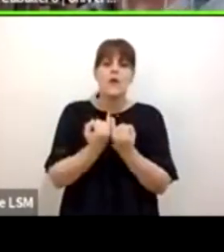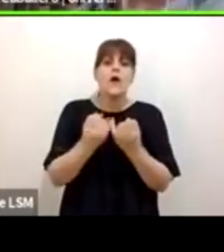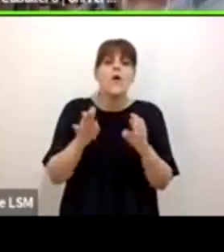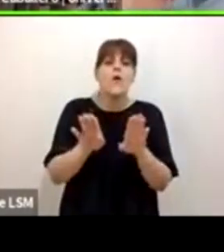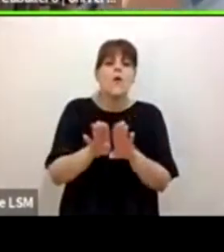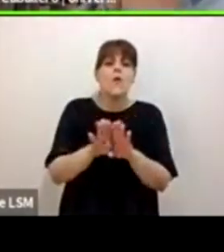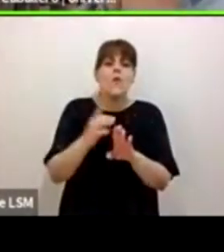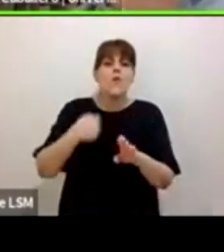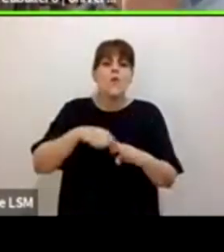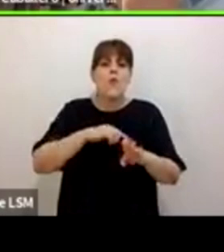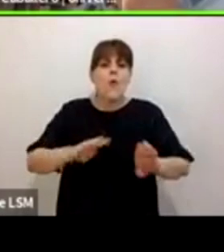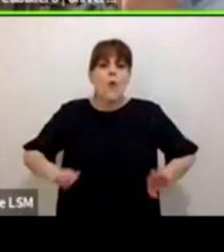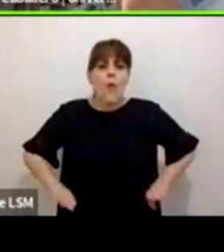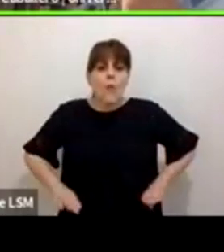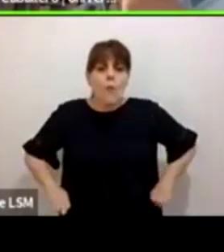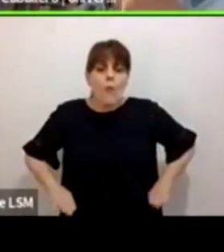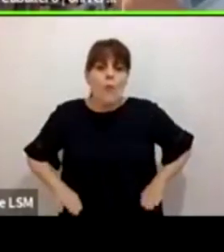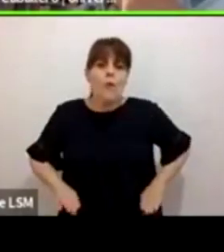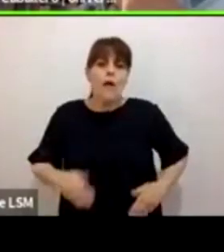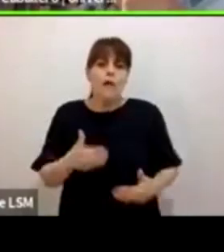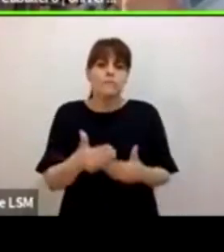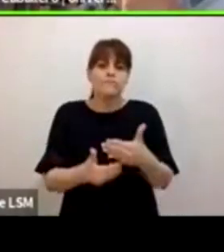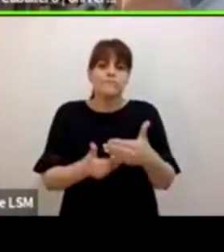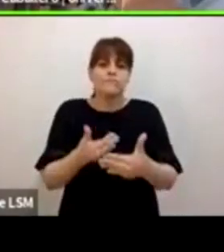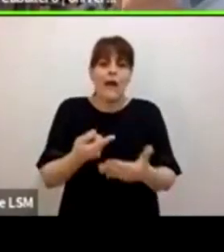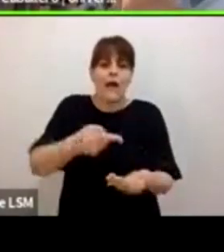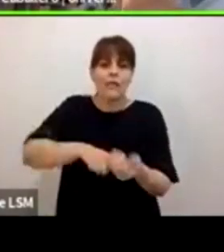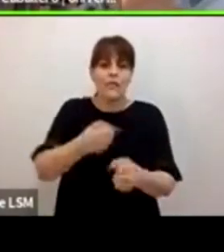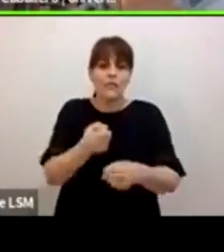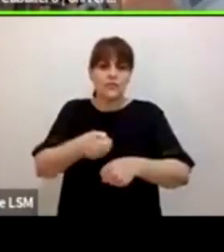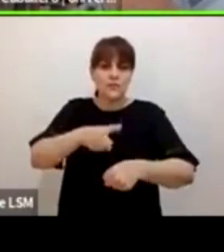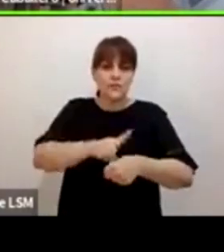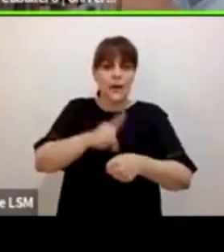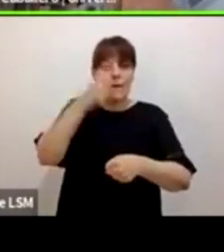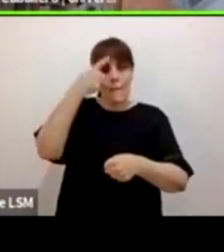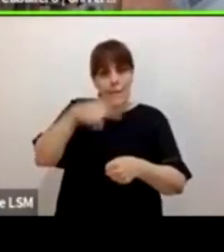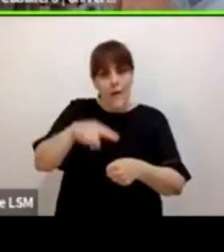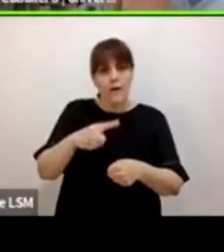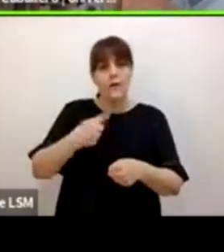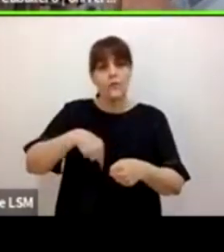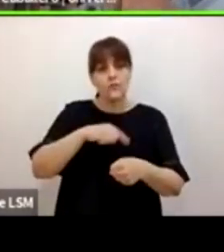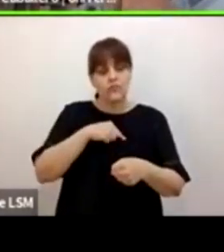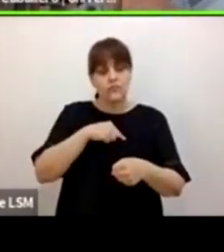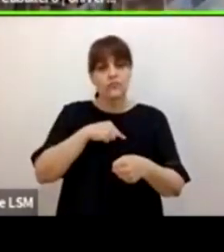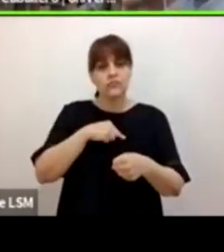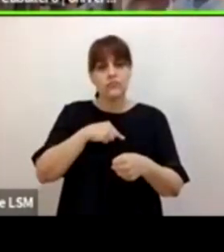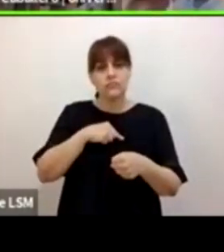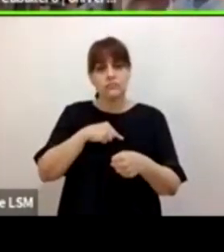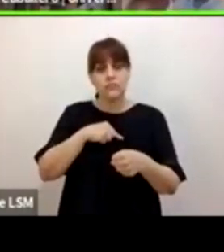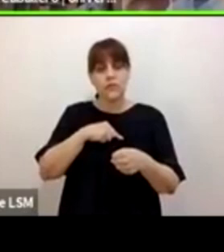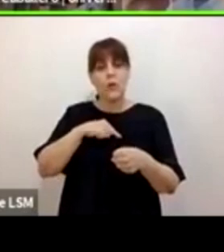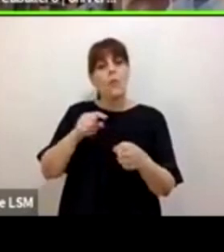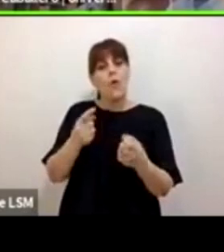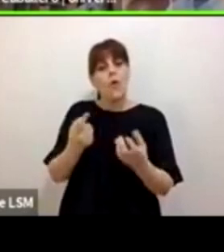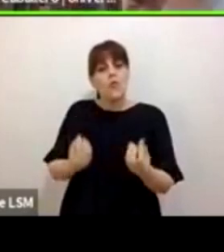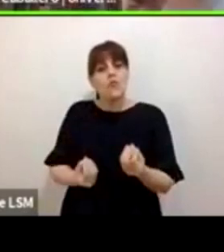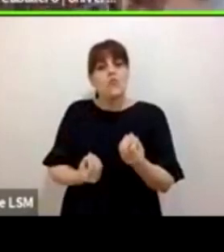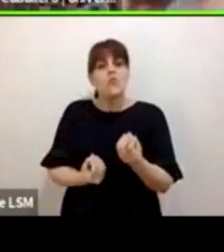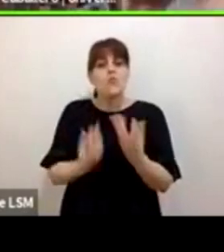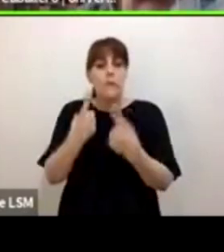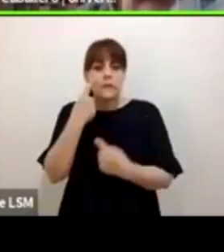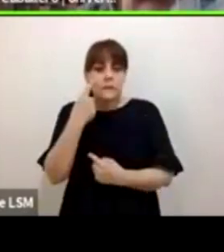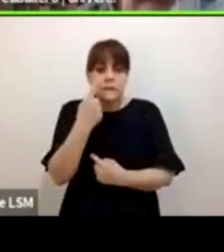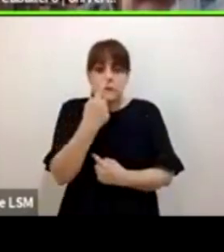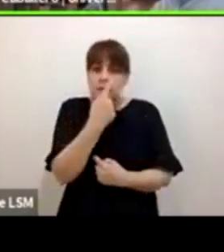reto de sociedad al que estamos tratando de acceder con una nueva visión y